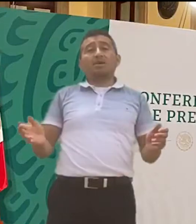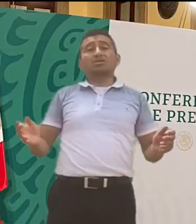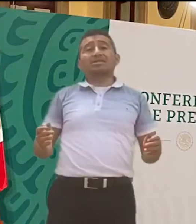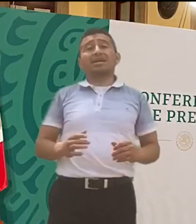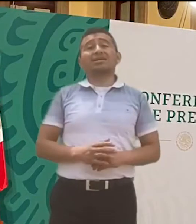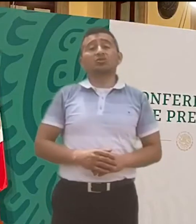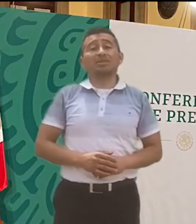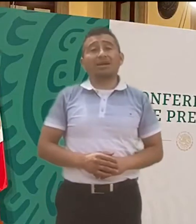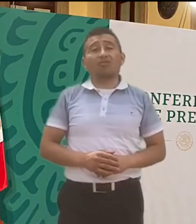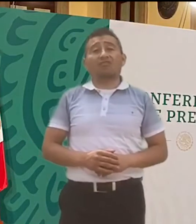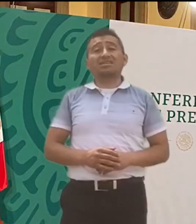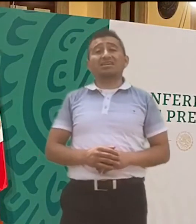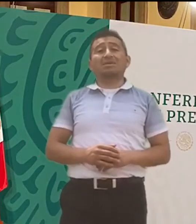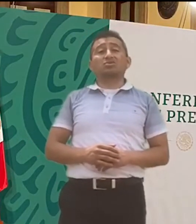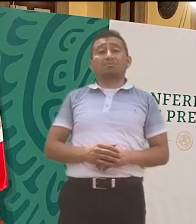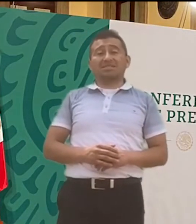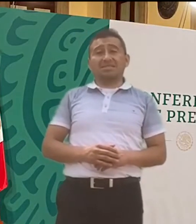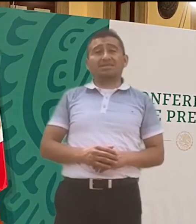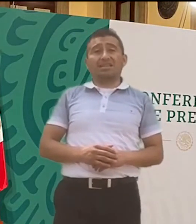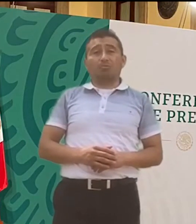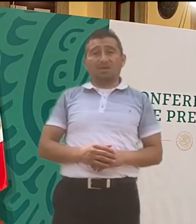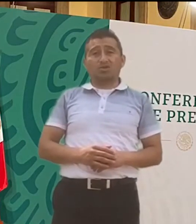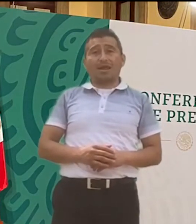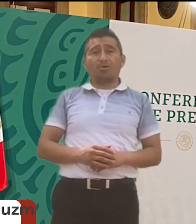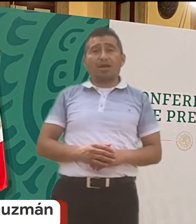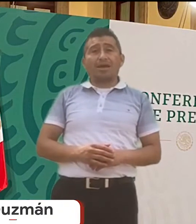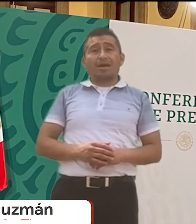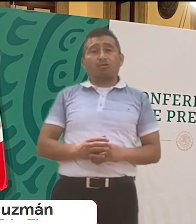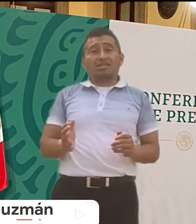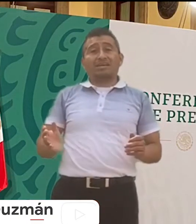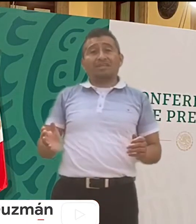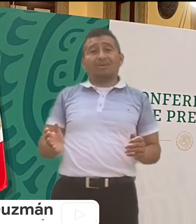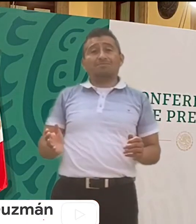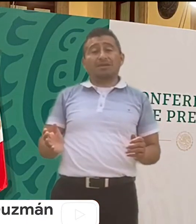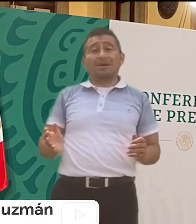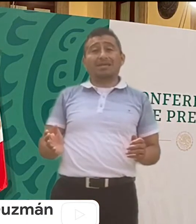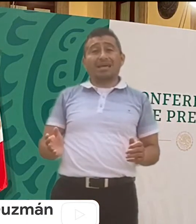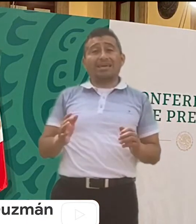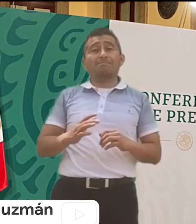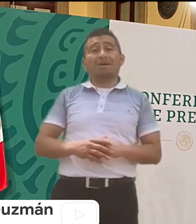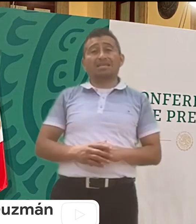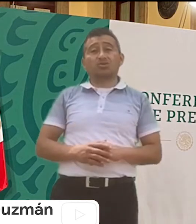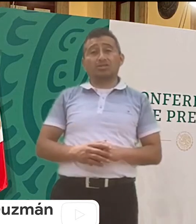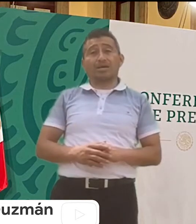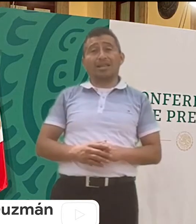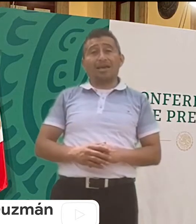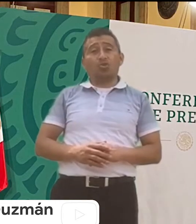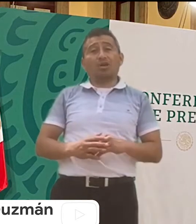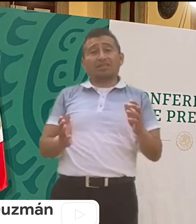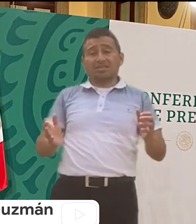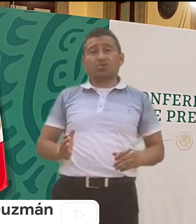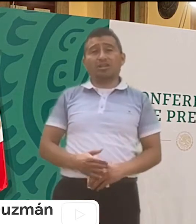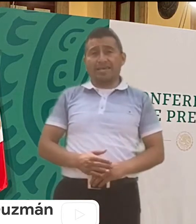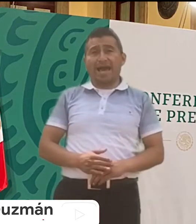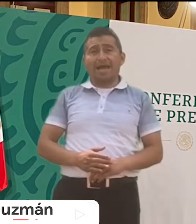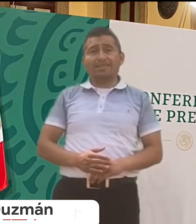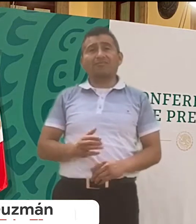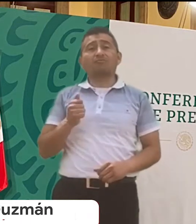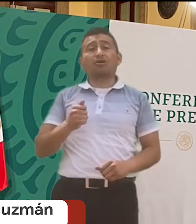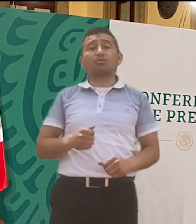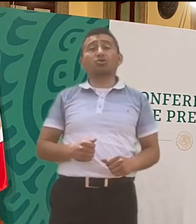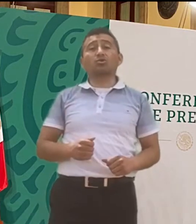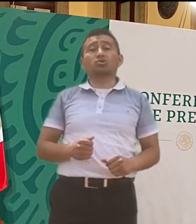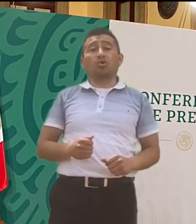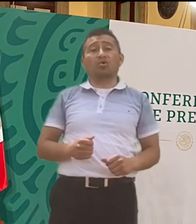Bien, hasta aquí el resumen de la conferencia de medios del presidente López Obrador, el cual tiene actividades privadas aquí en Palacio Nacional durante el resto del día.